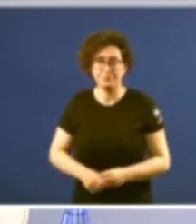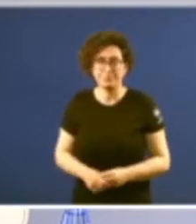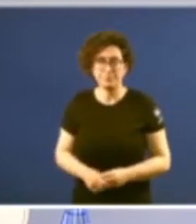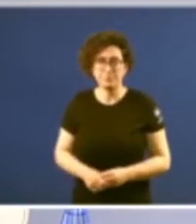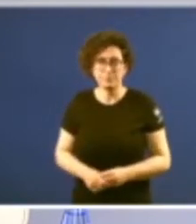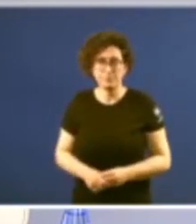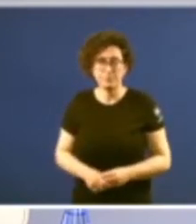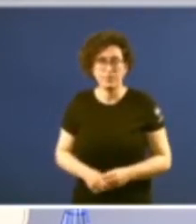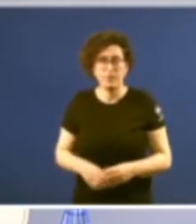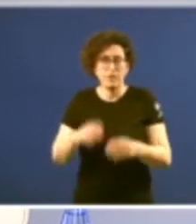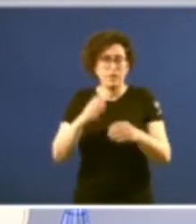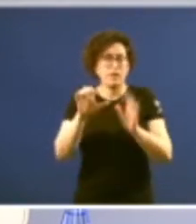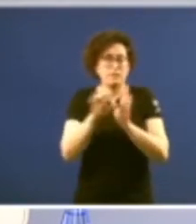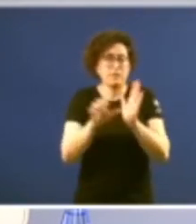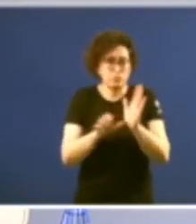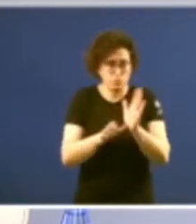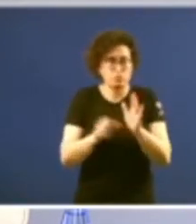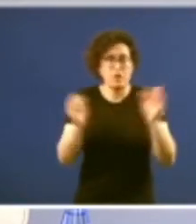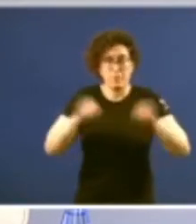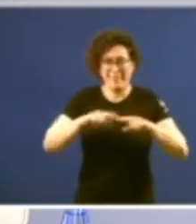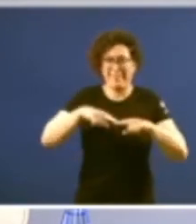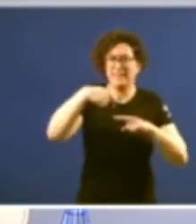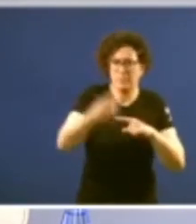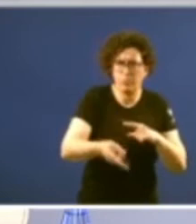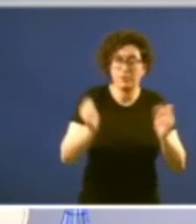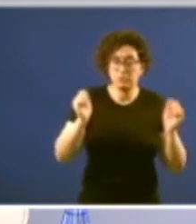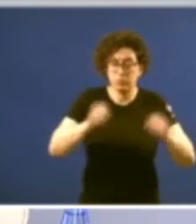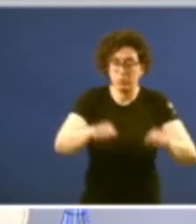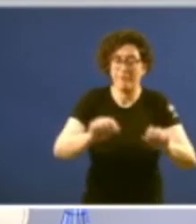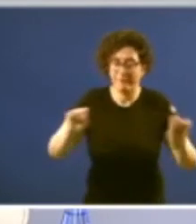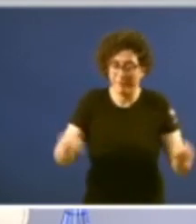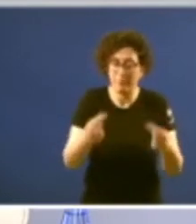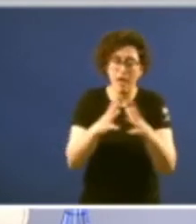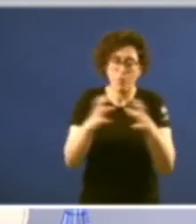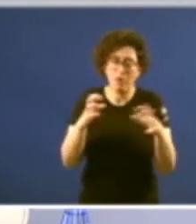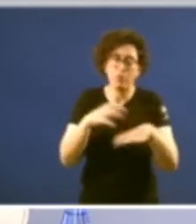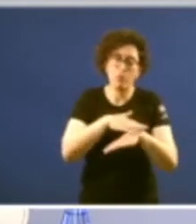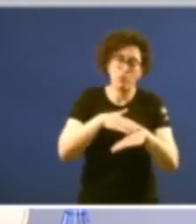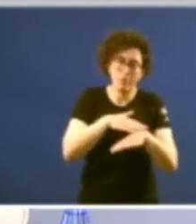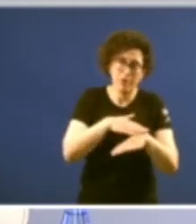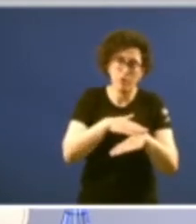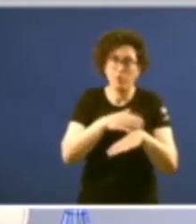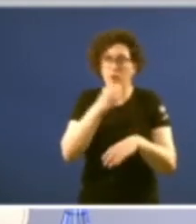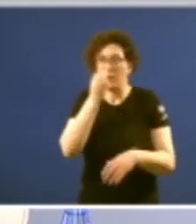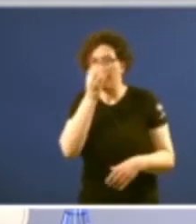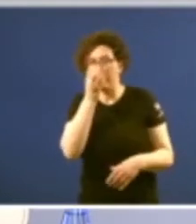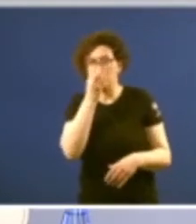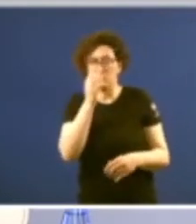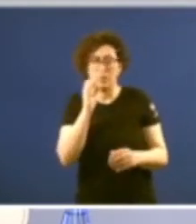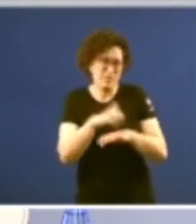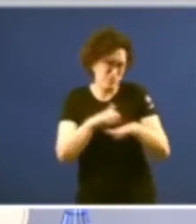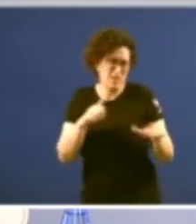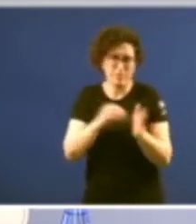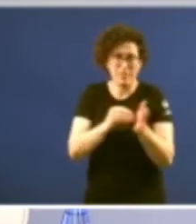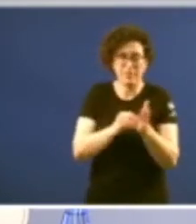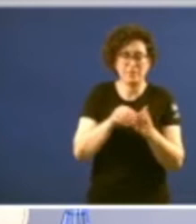Os estatutos que se aprobaron con posterioridade a firma dos acordos goberno PSOE na súa gran malloría